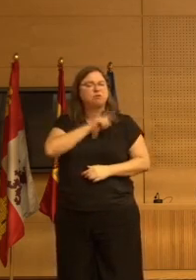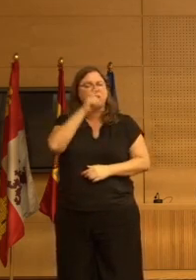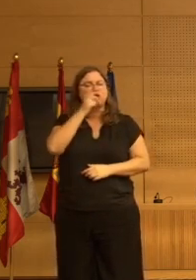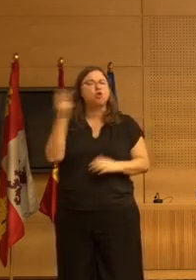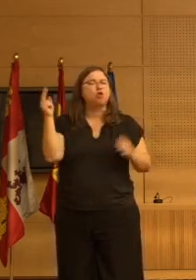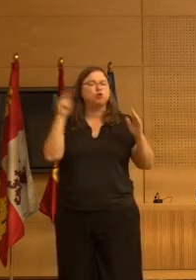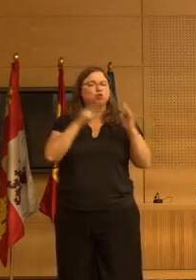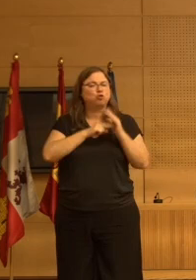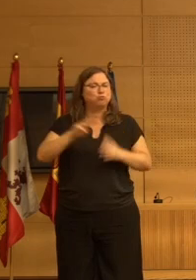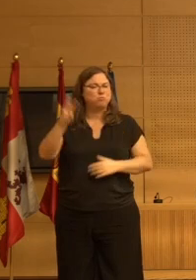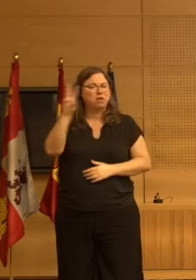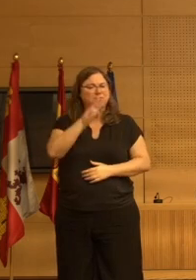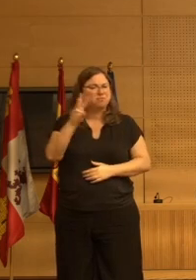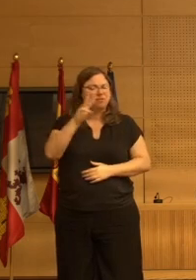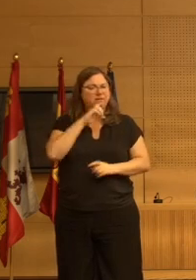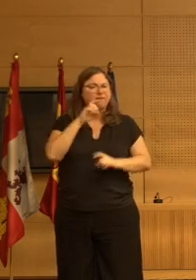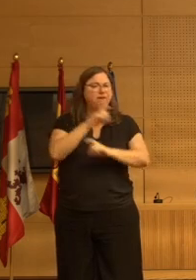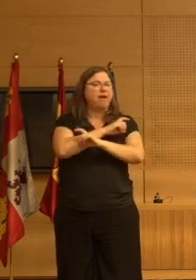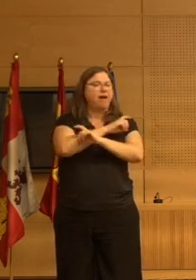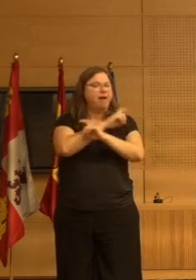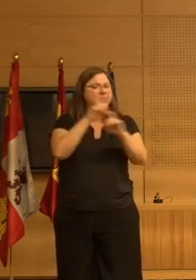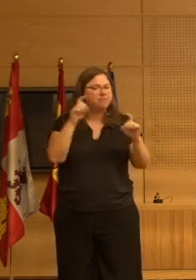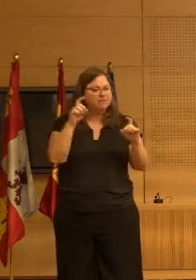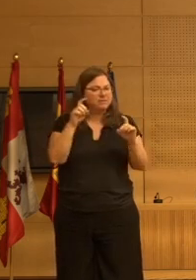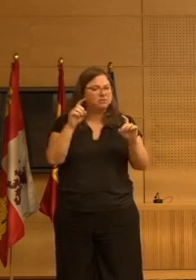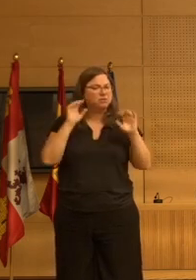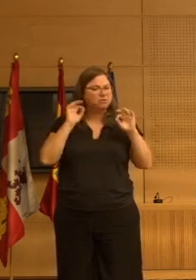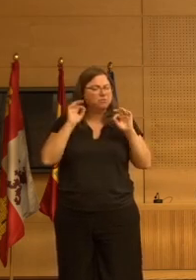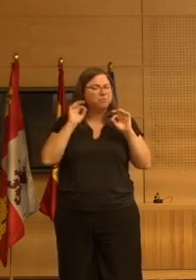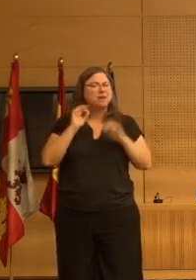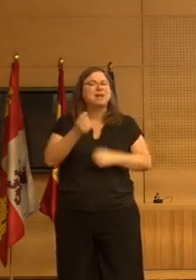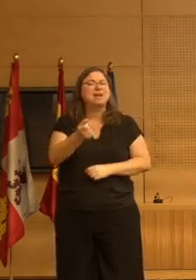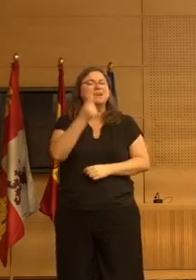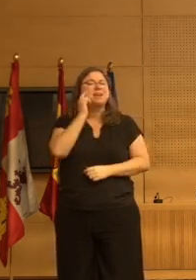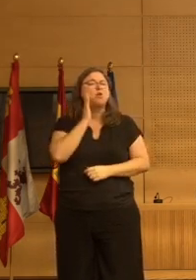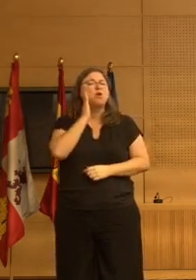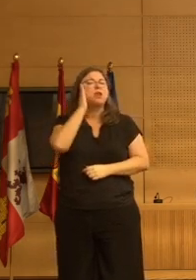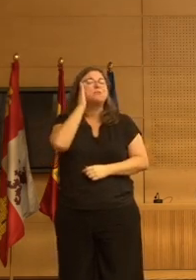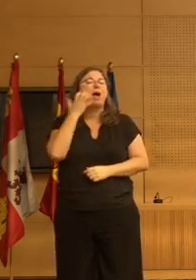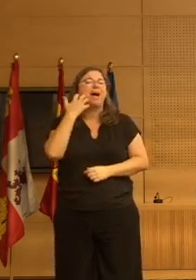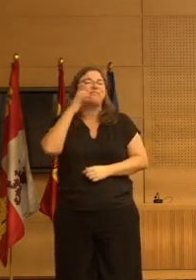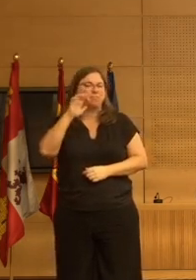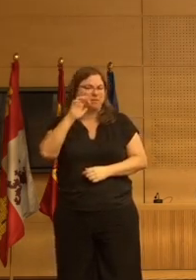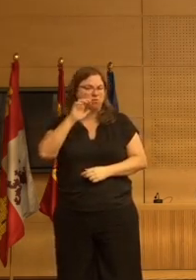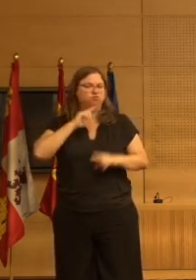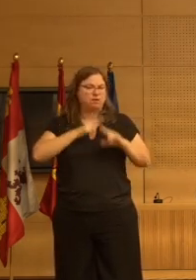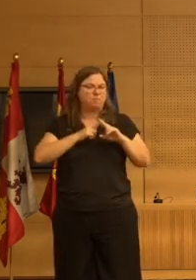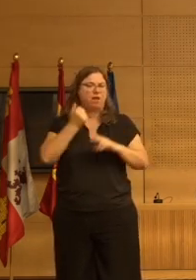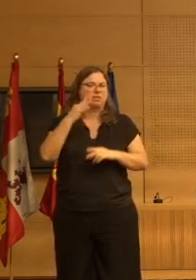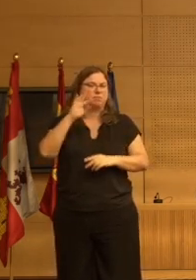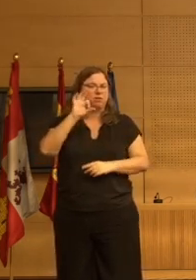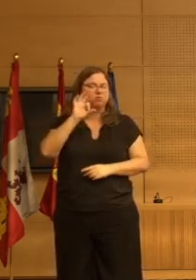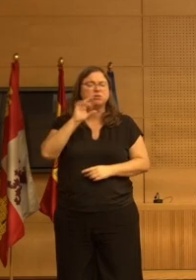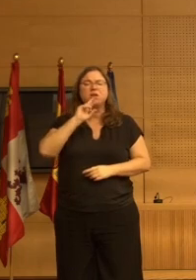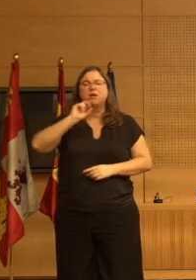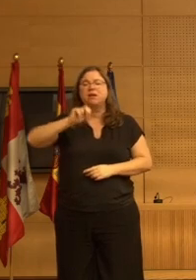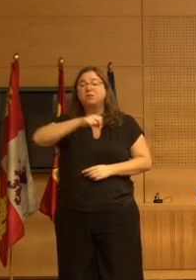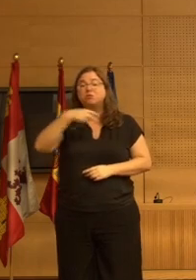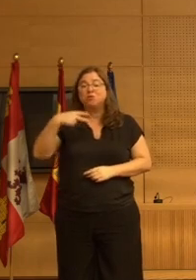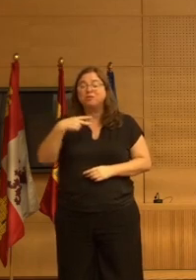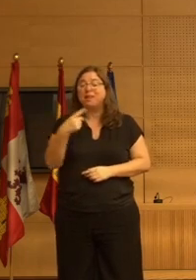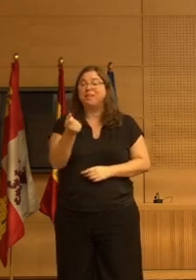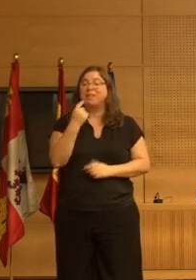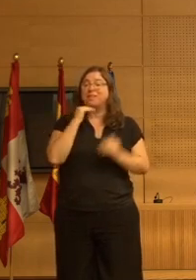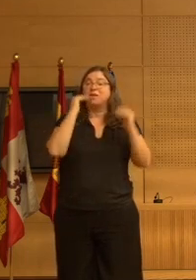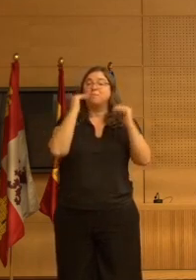2003 hacen su aviso su advertencia respecto a los neuroelépticos atípicos el resultado es que baja el consumo de